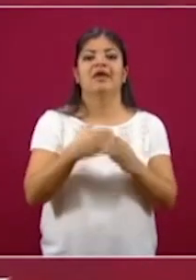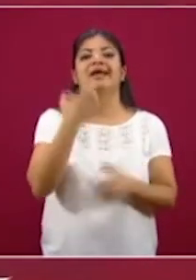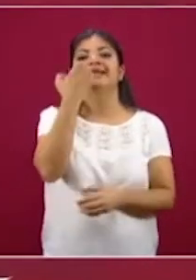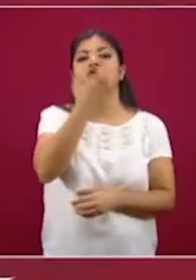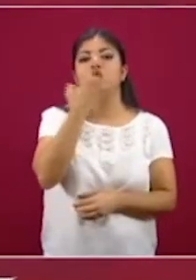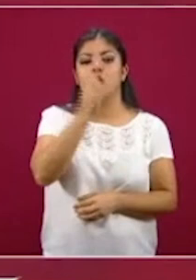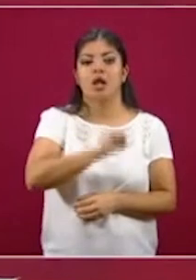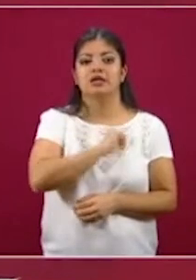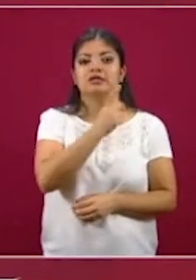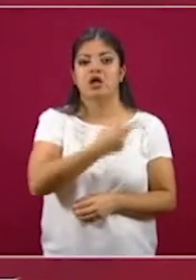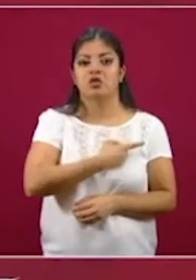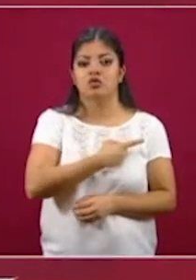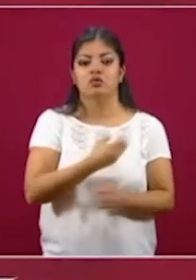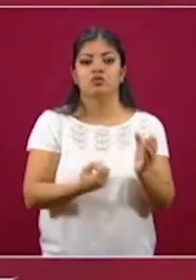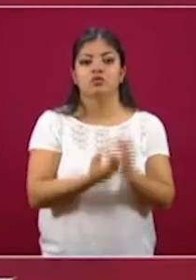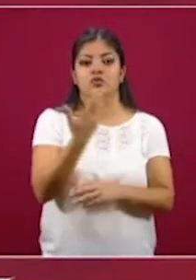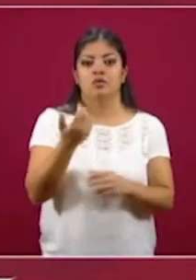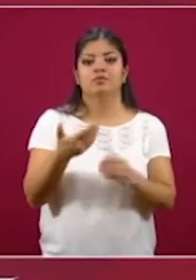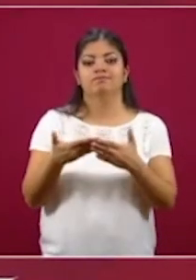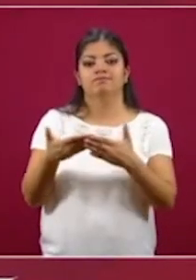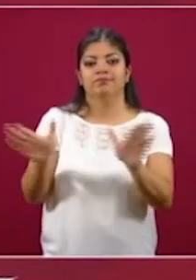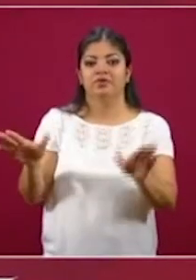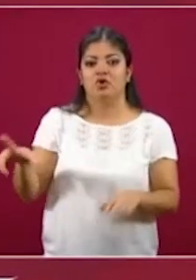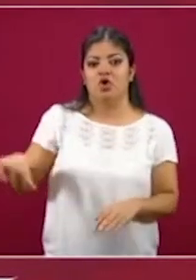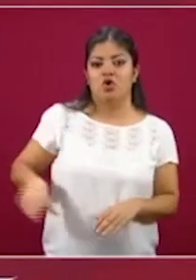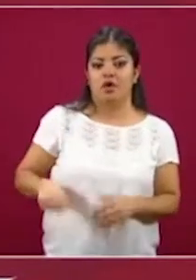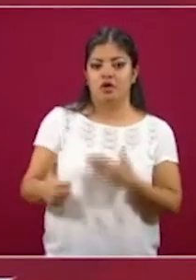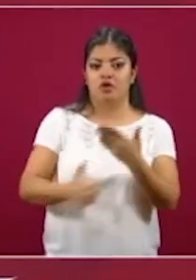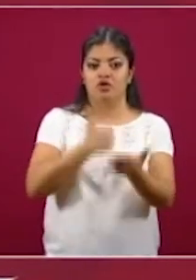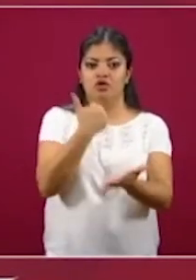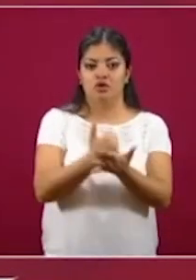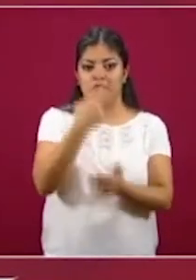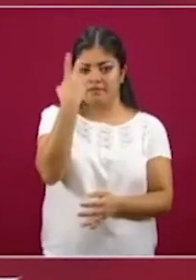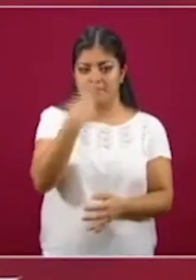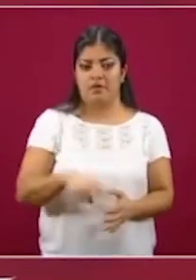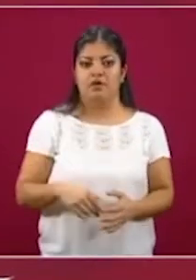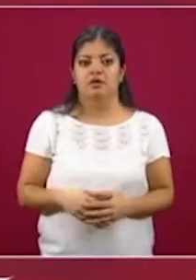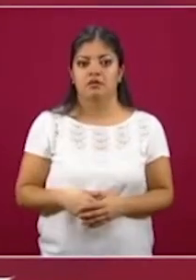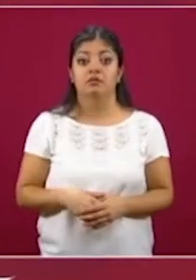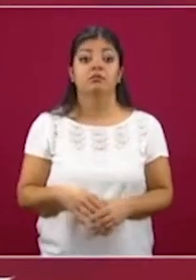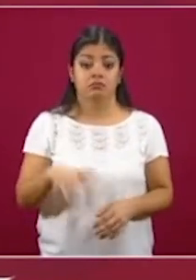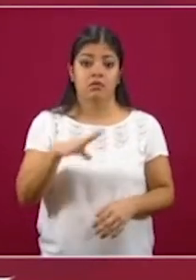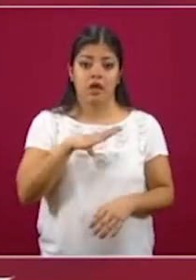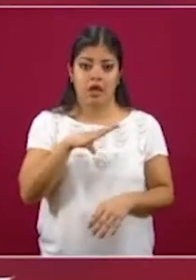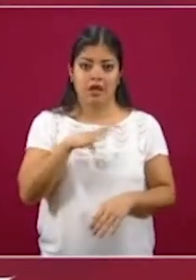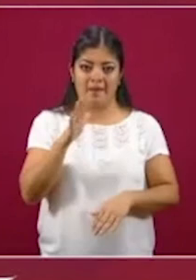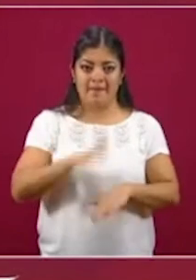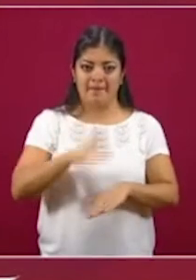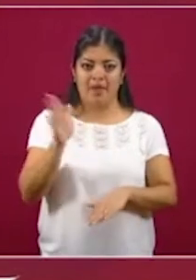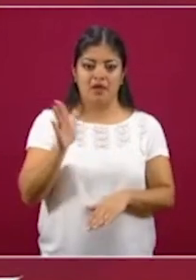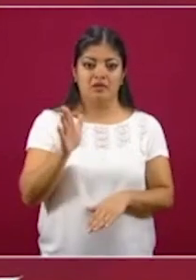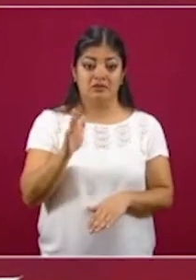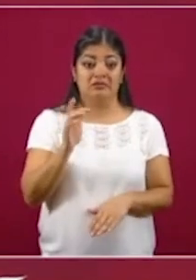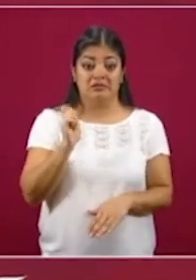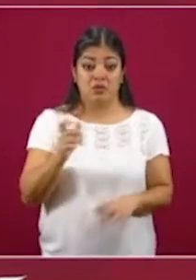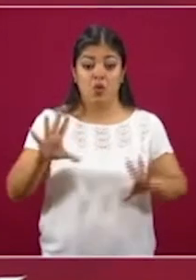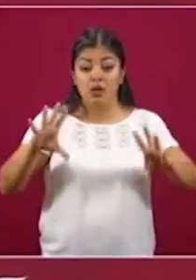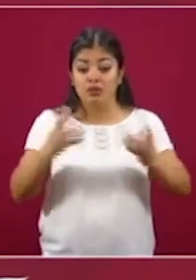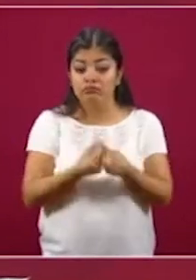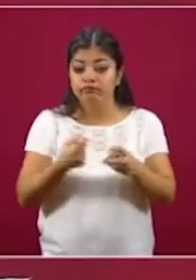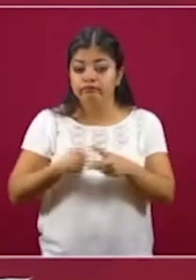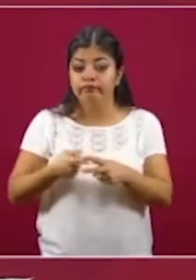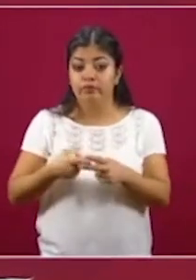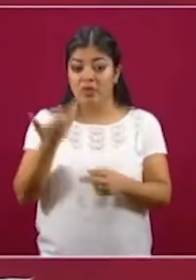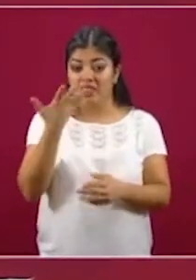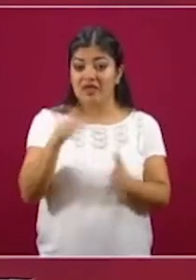Salud que abrirá el gobierno de la Ciudad de México. Son más, como dijimos, de 10 millones y